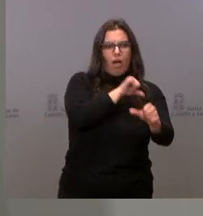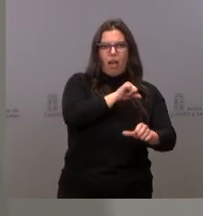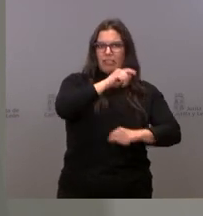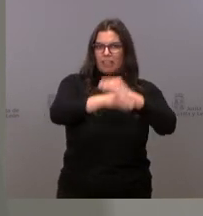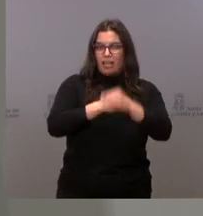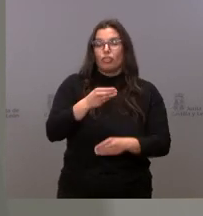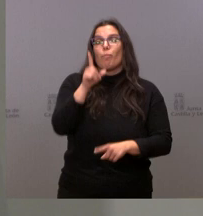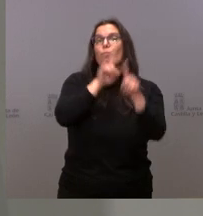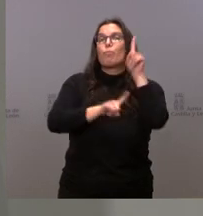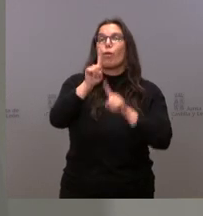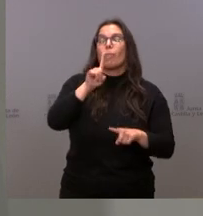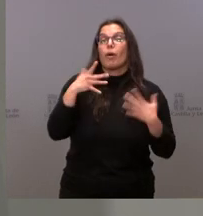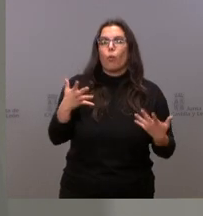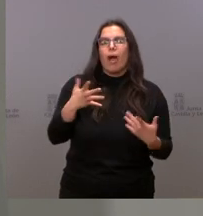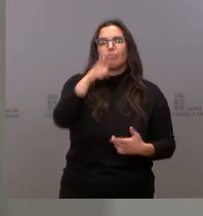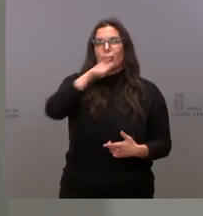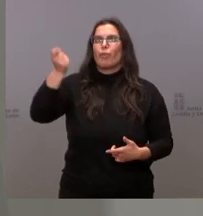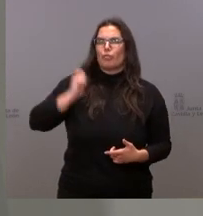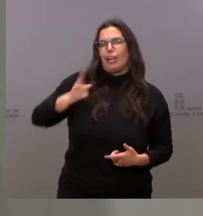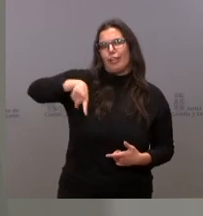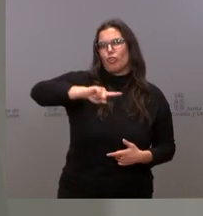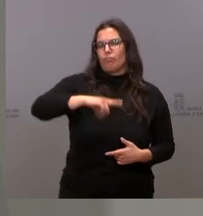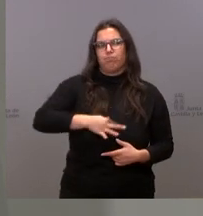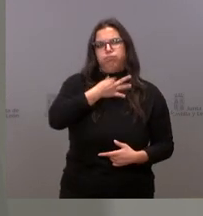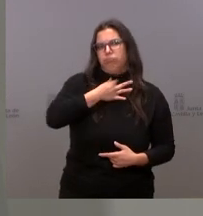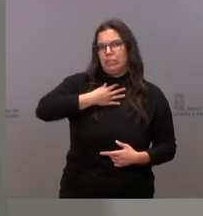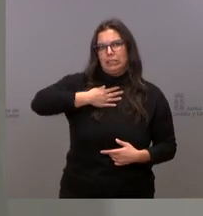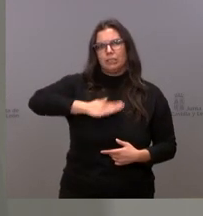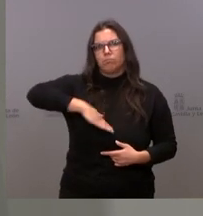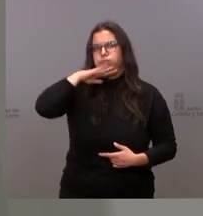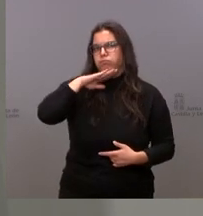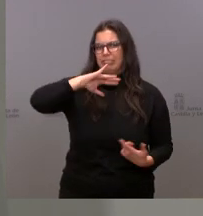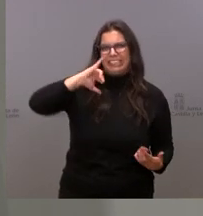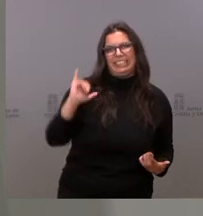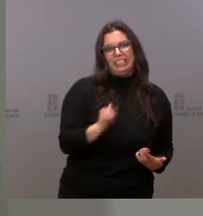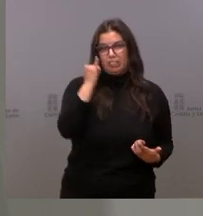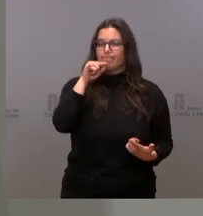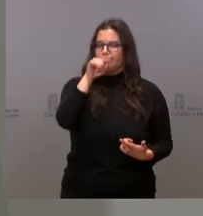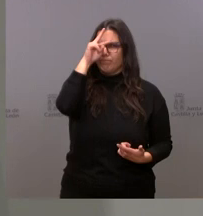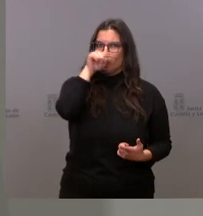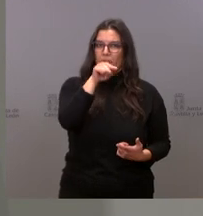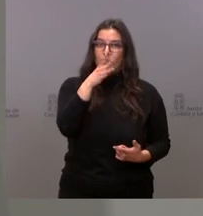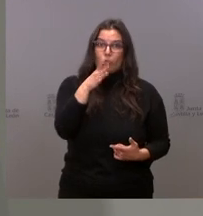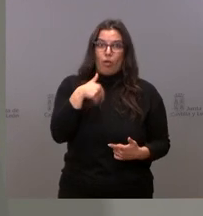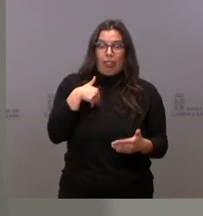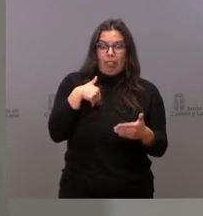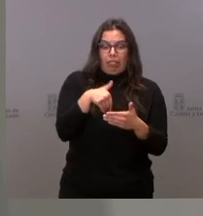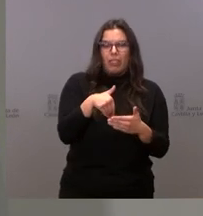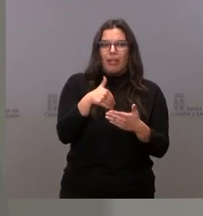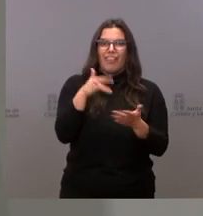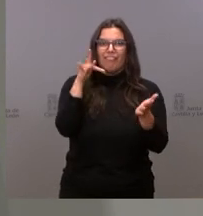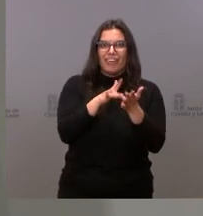cansancio y de saturación de nuestros profesionales. Eso nos preocupa mucho. Todas cosas porque se acercan unas fechas en las que todo el mundo